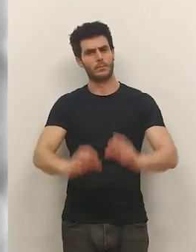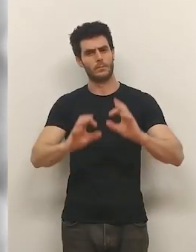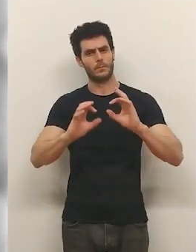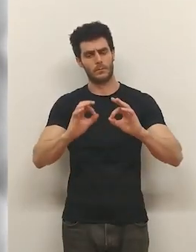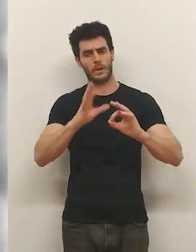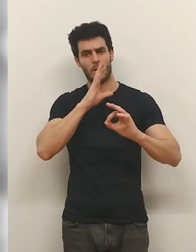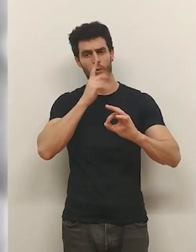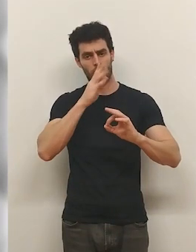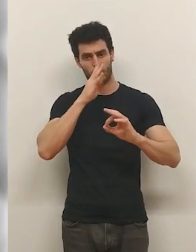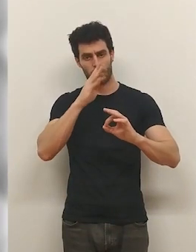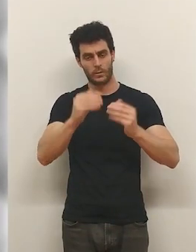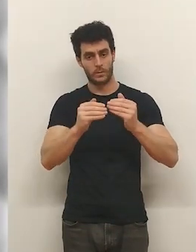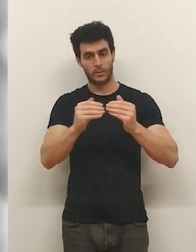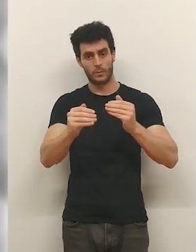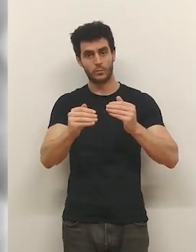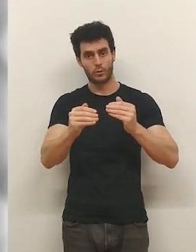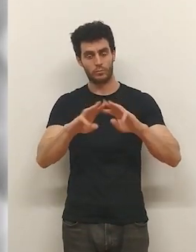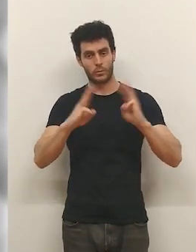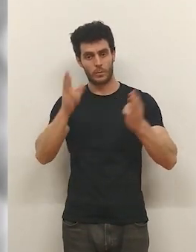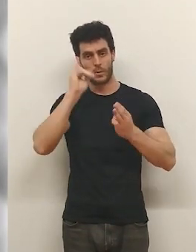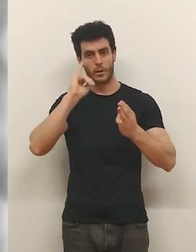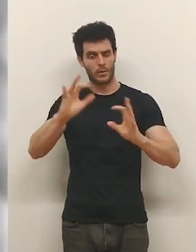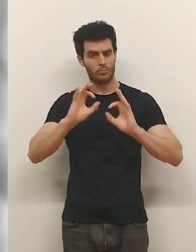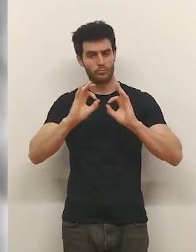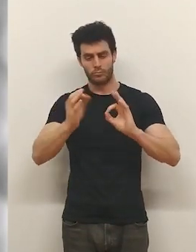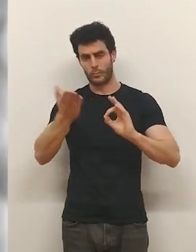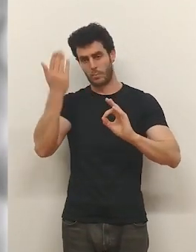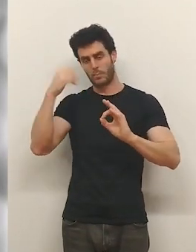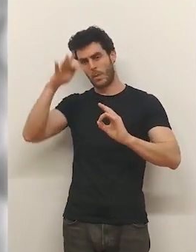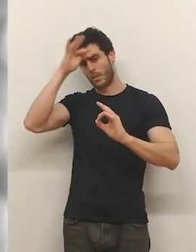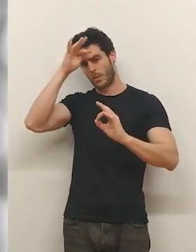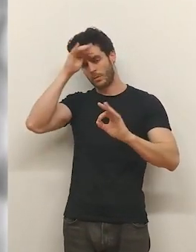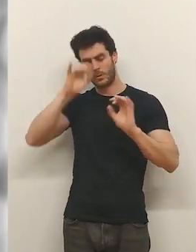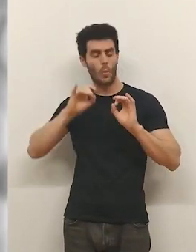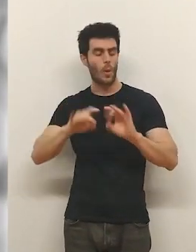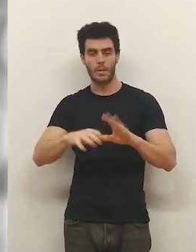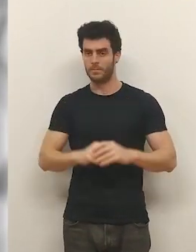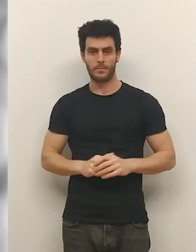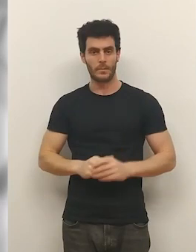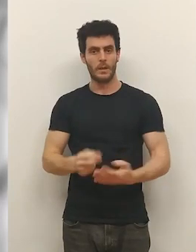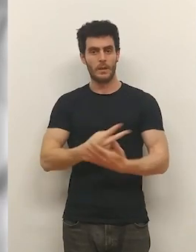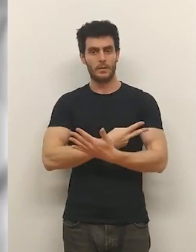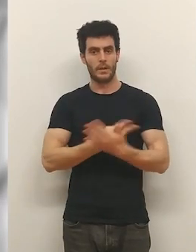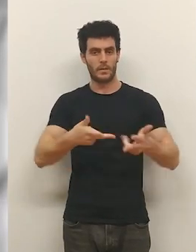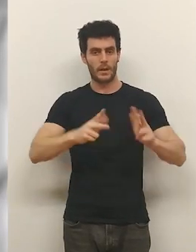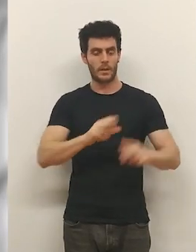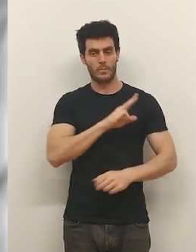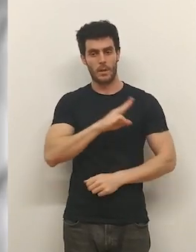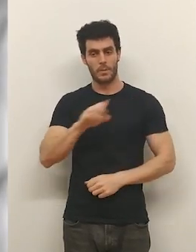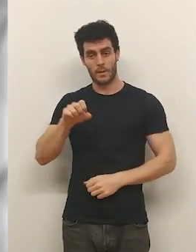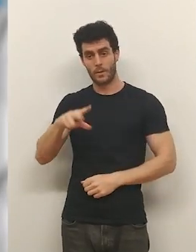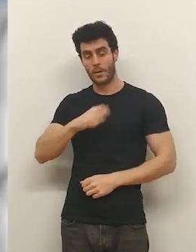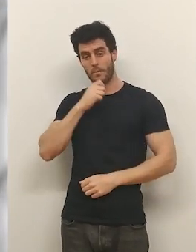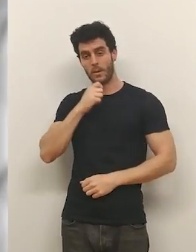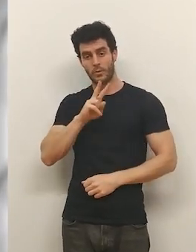Así que durante los próximos cuatro años... ...la Cámara Regional estará repartida... ...como se estableció ya el pasado domingo. 17 escaños para el